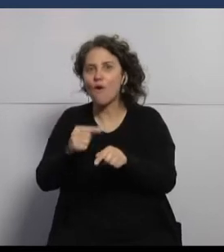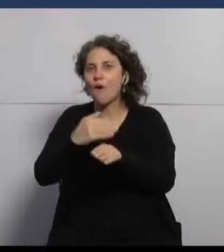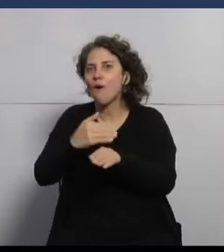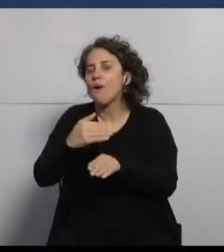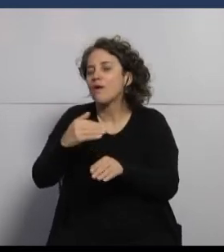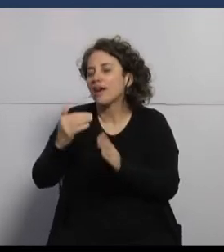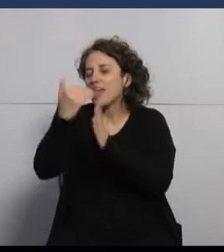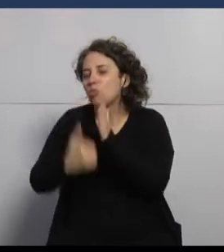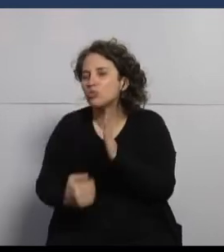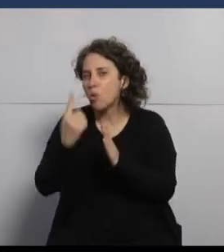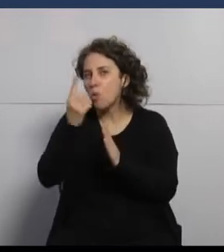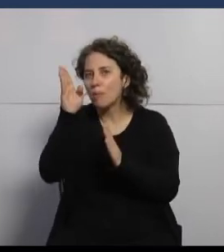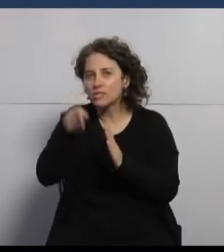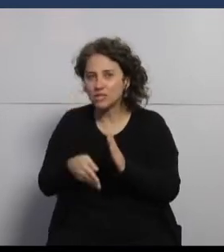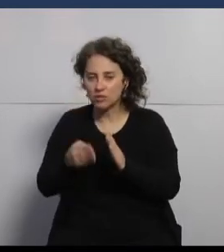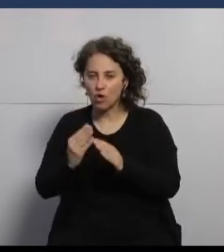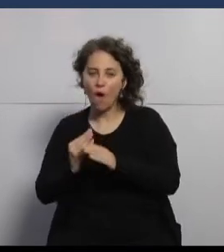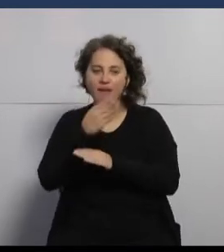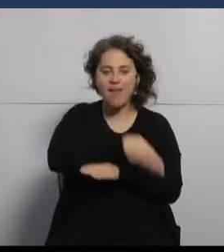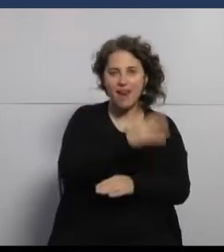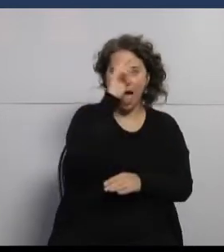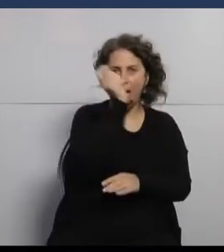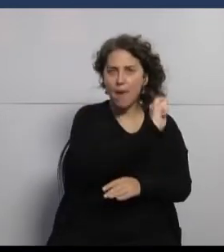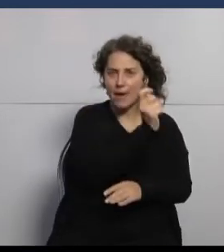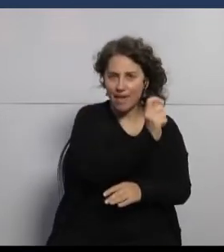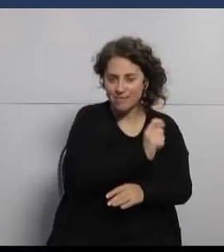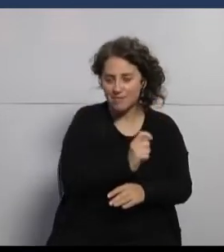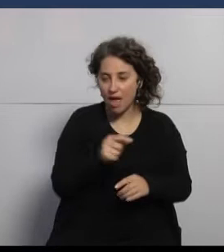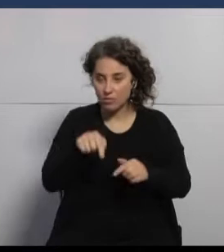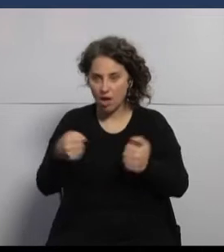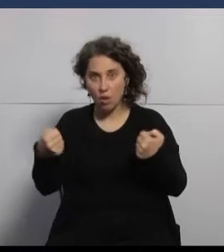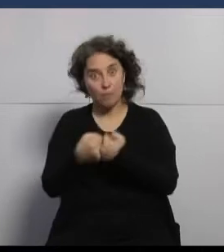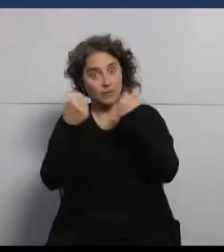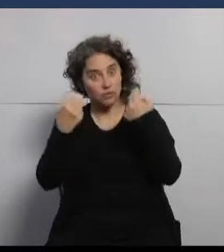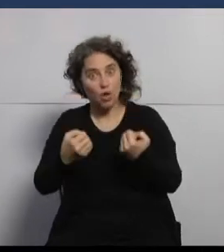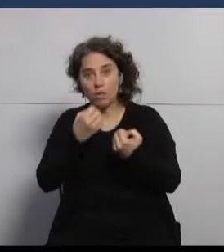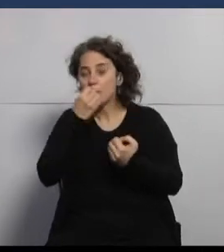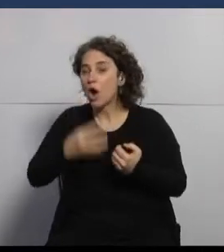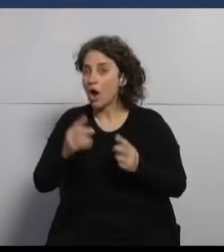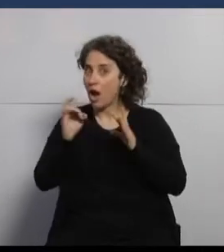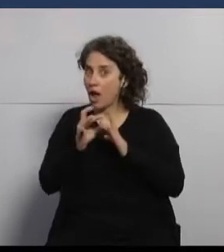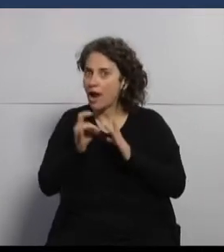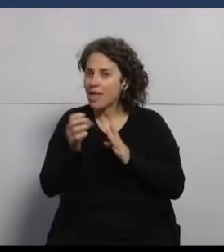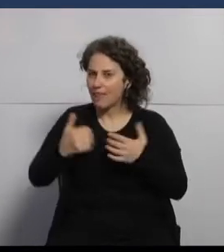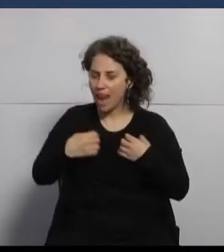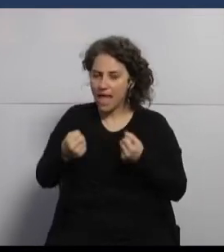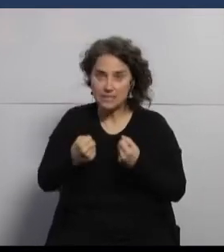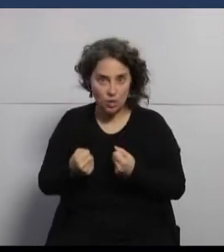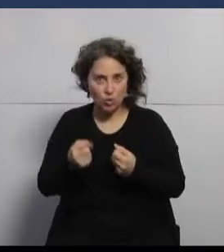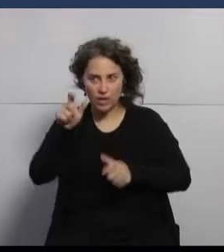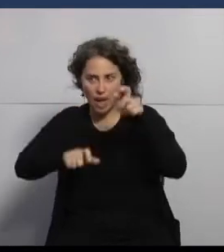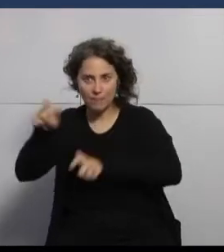% las admisiones de emergencias. Y estamos hablando de un impacto, obviamente, de calidad de salud en la población,